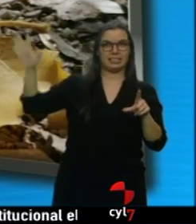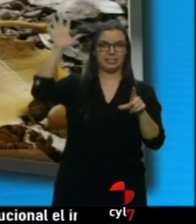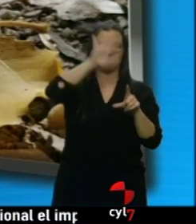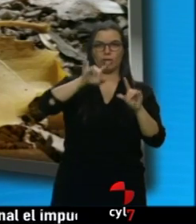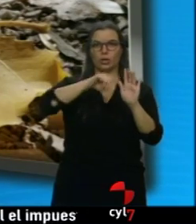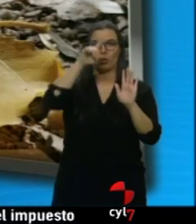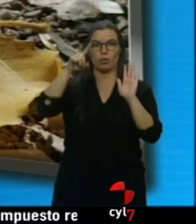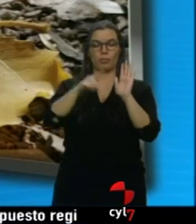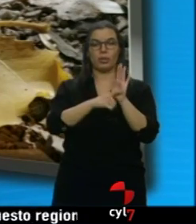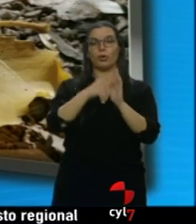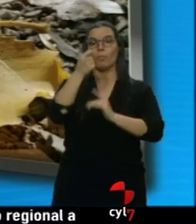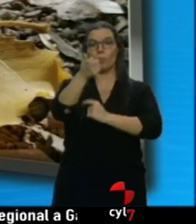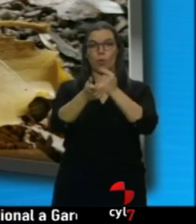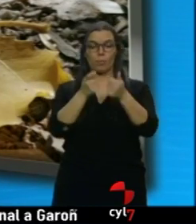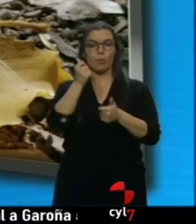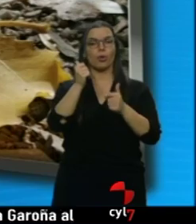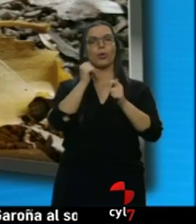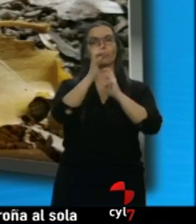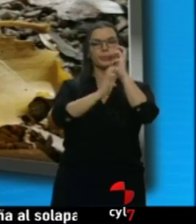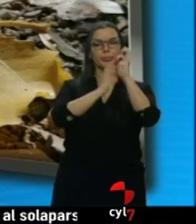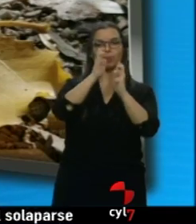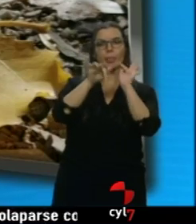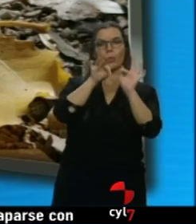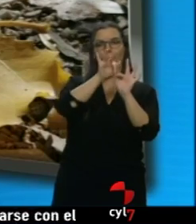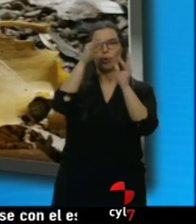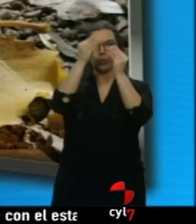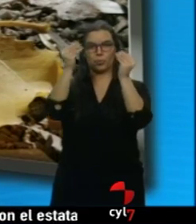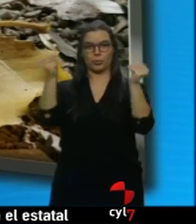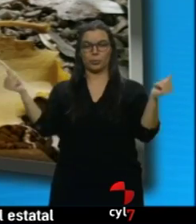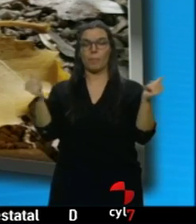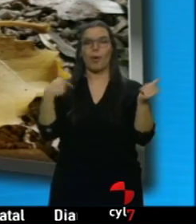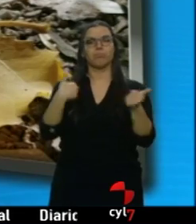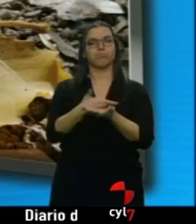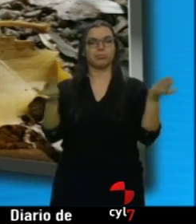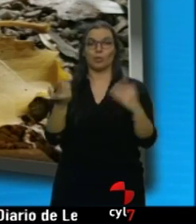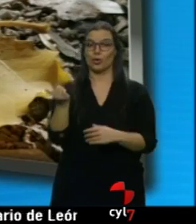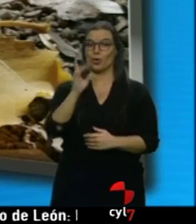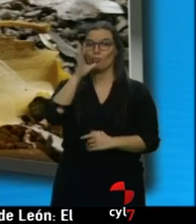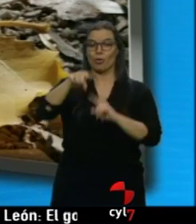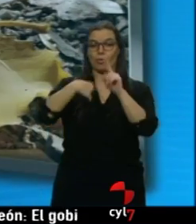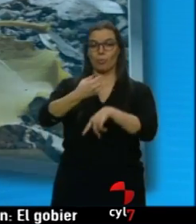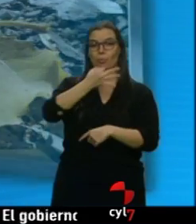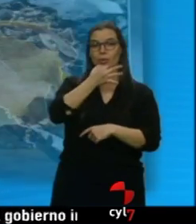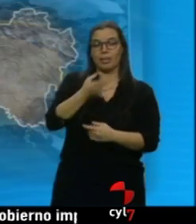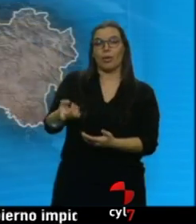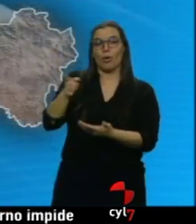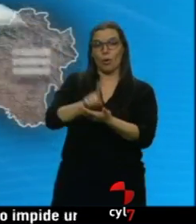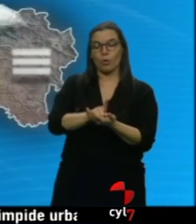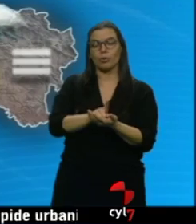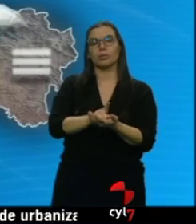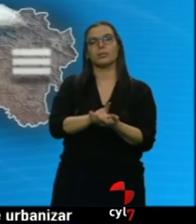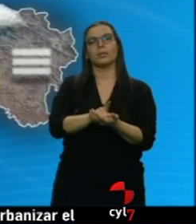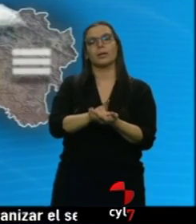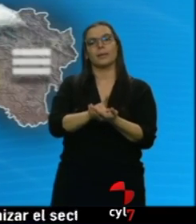esas brumas matinales y esas nubes bajas se van a ir retirando pero no se fíen mucho porque esta tarde de nuevo esperamos la